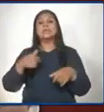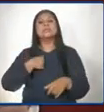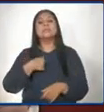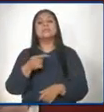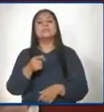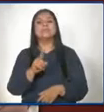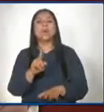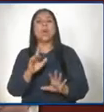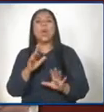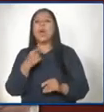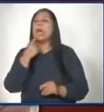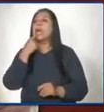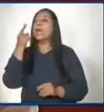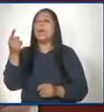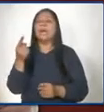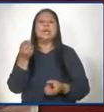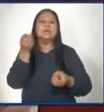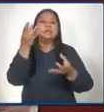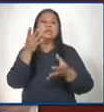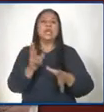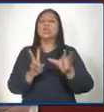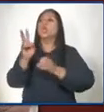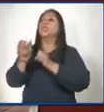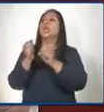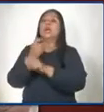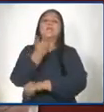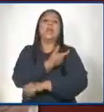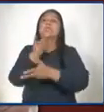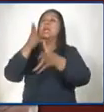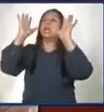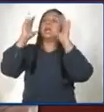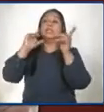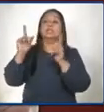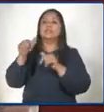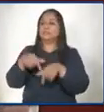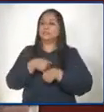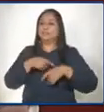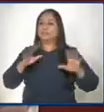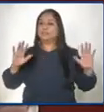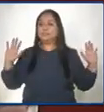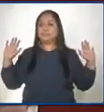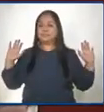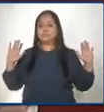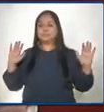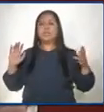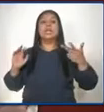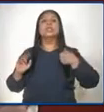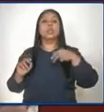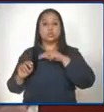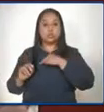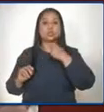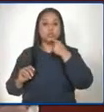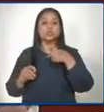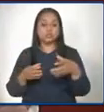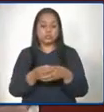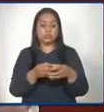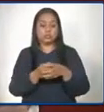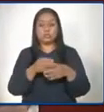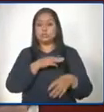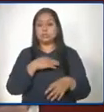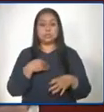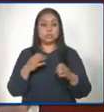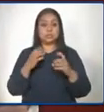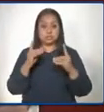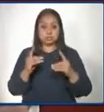atrevería a hacer ninguna recomendación con el tema de vacunas para niños. Lo que sí nos comprometimos como sector fue en el proceso de